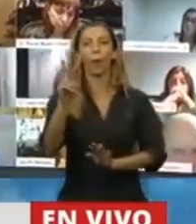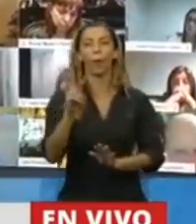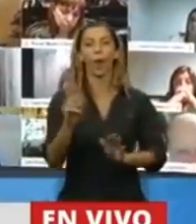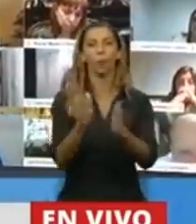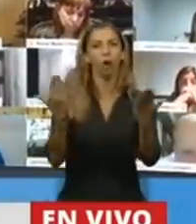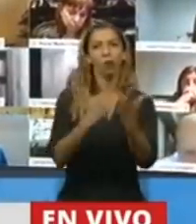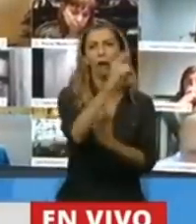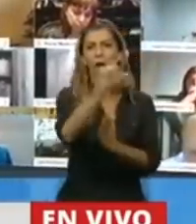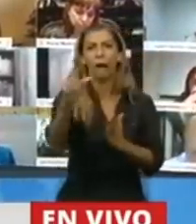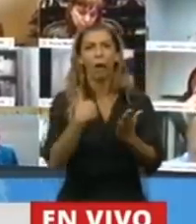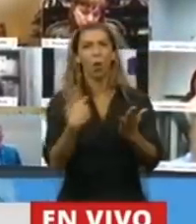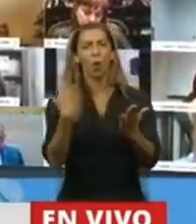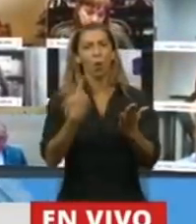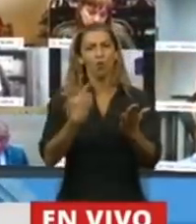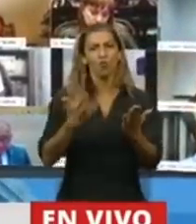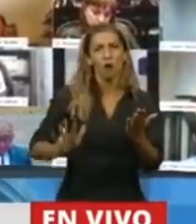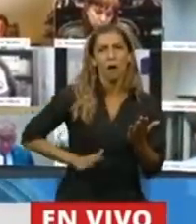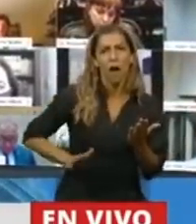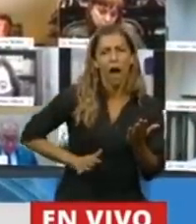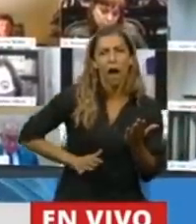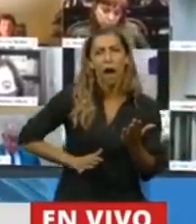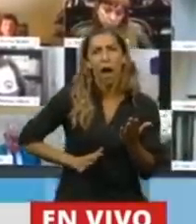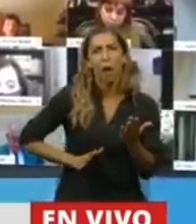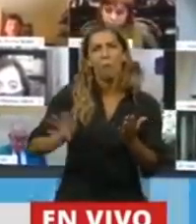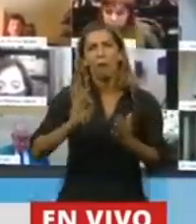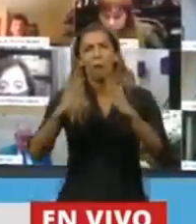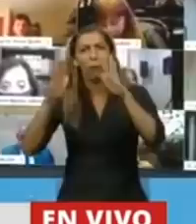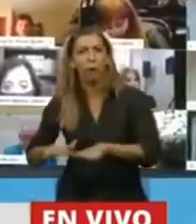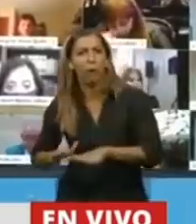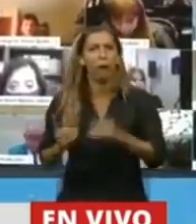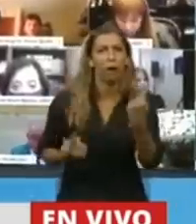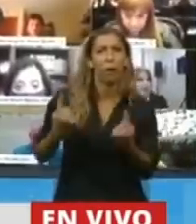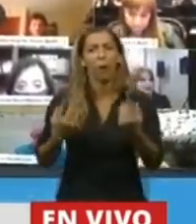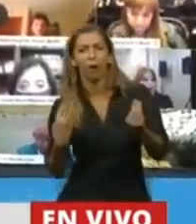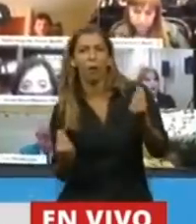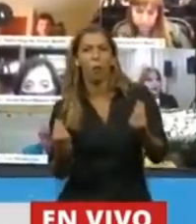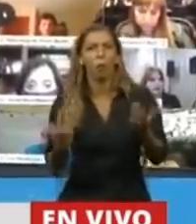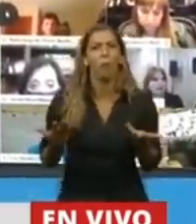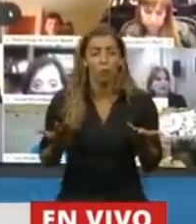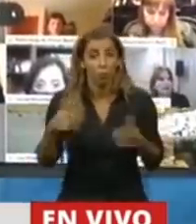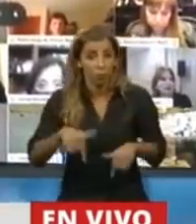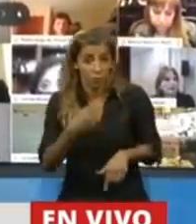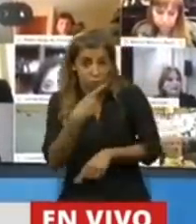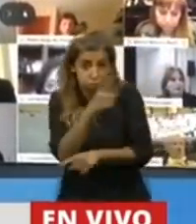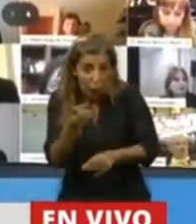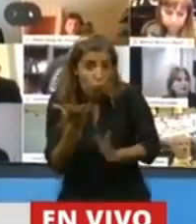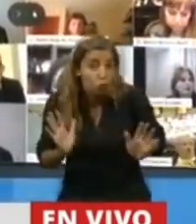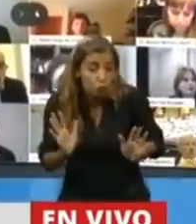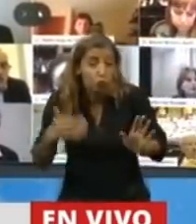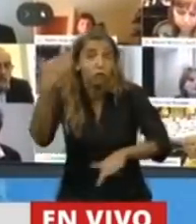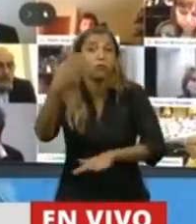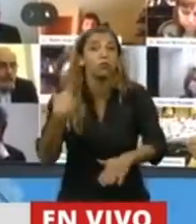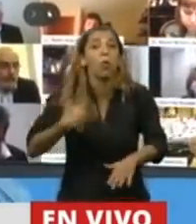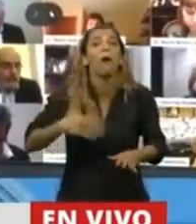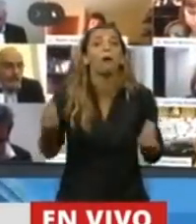La pregunta es, ¿cuándo el hambre va a matar la concentración de la riqueza en la Argentina? ¿Por qué esto un día va a terminar? Y